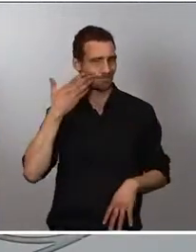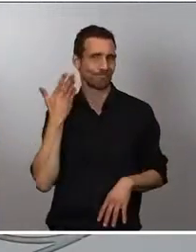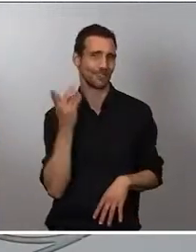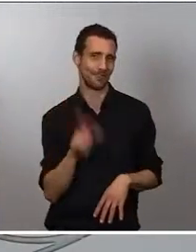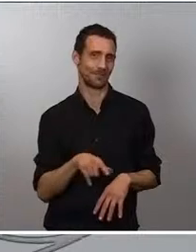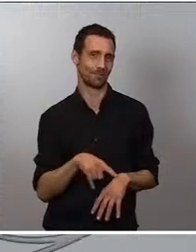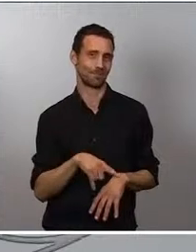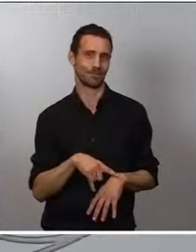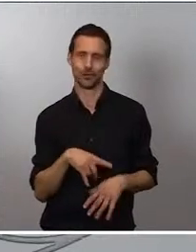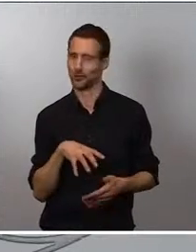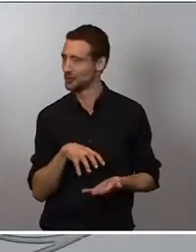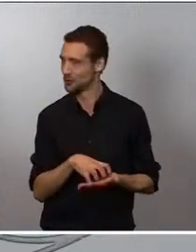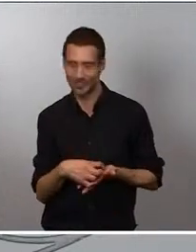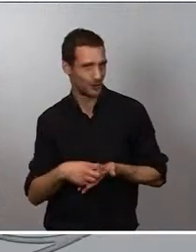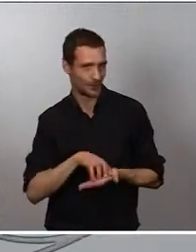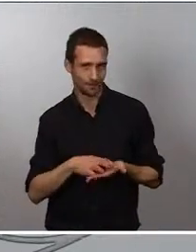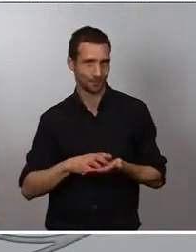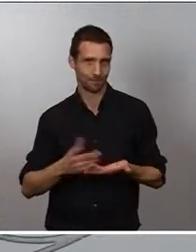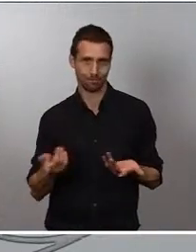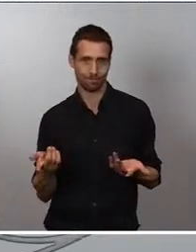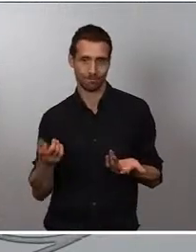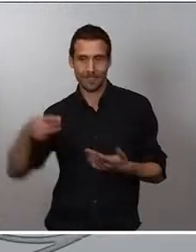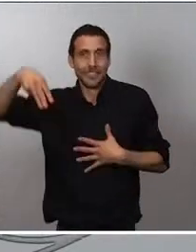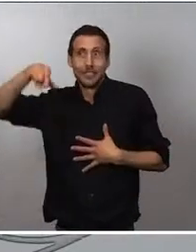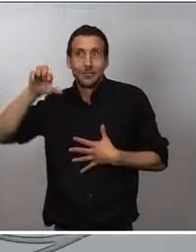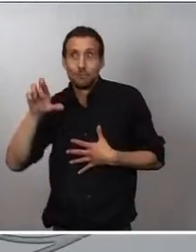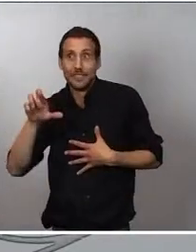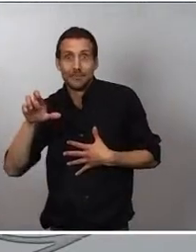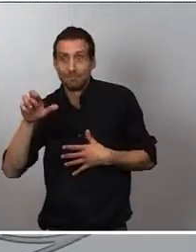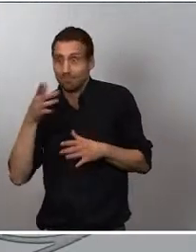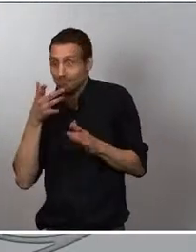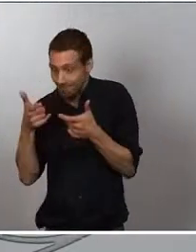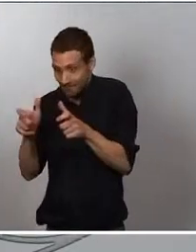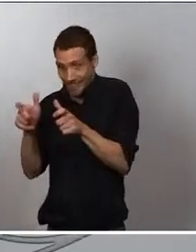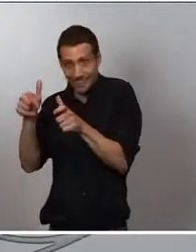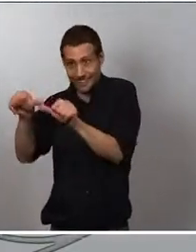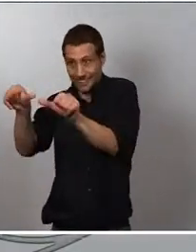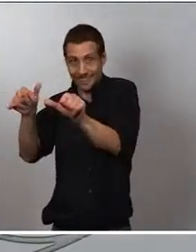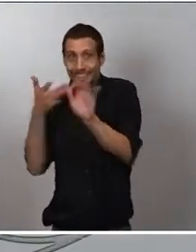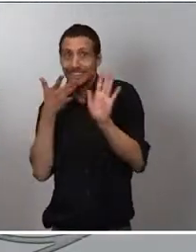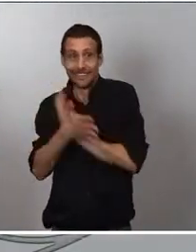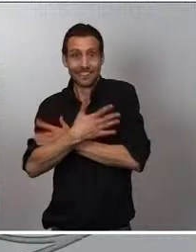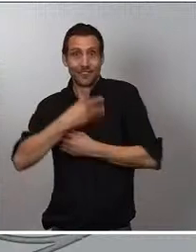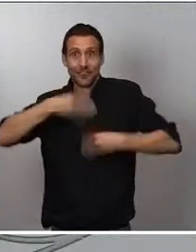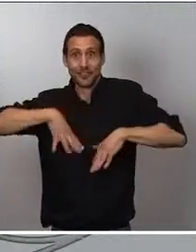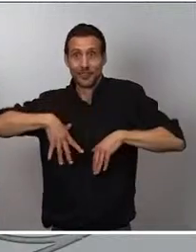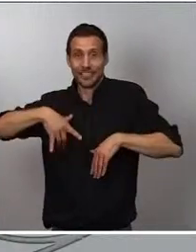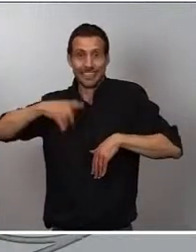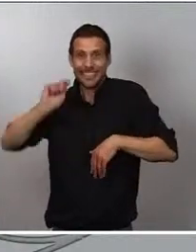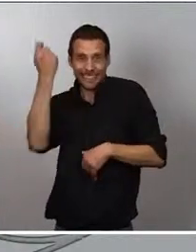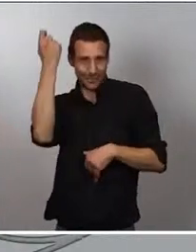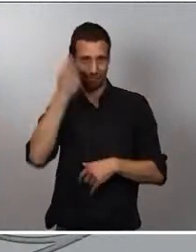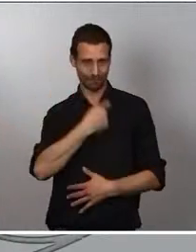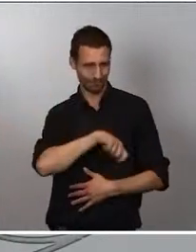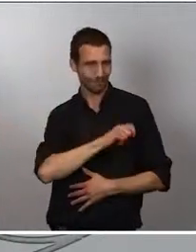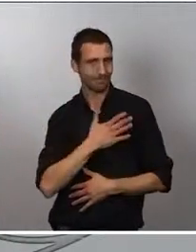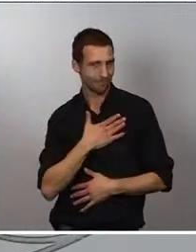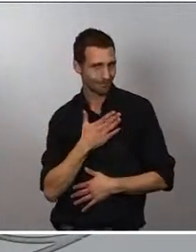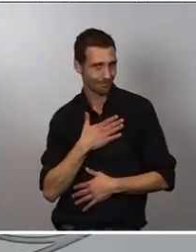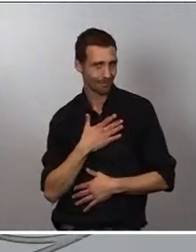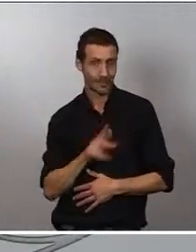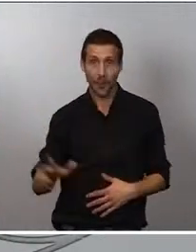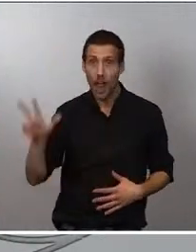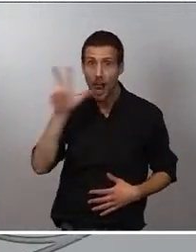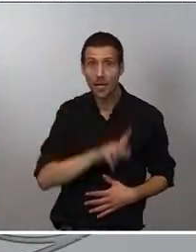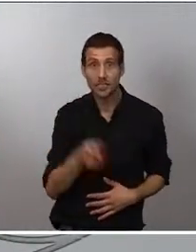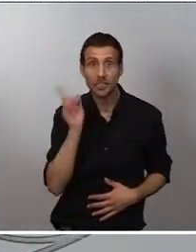especializada, los MIR, es una historia de éxito para España. Pero no solamente es una historia de éxito a nivel nacional, también es